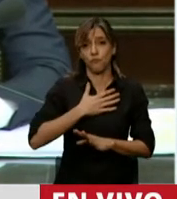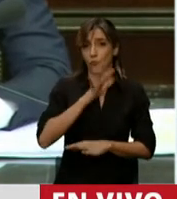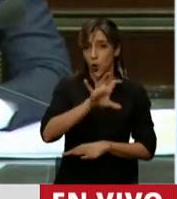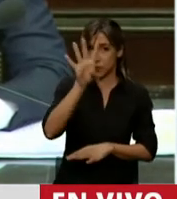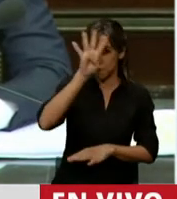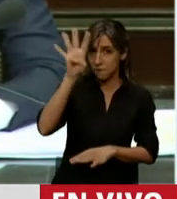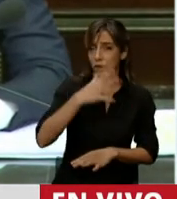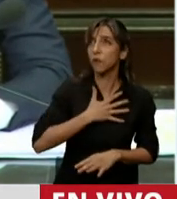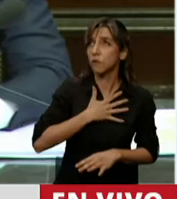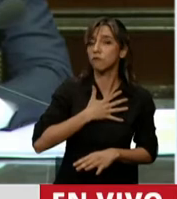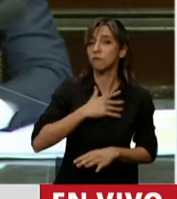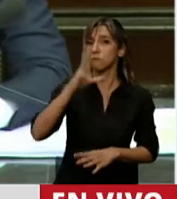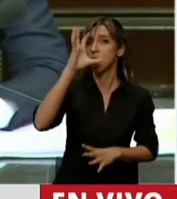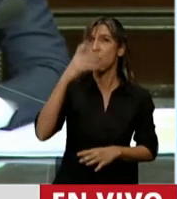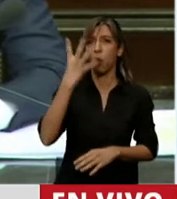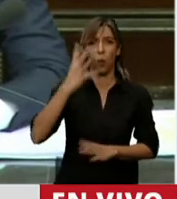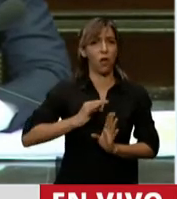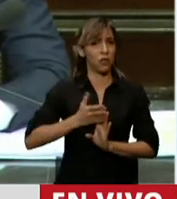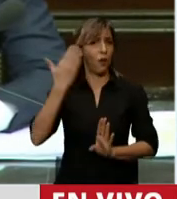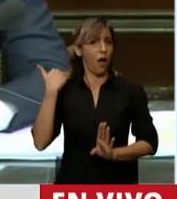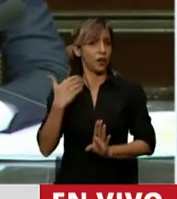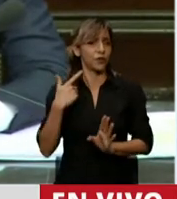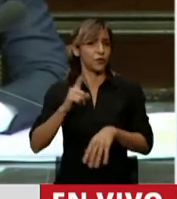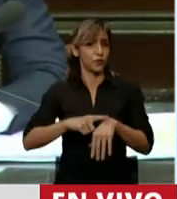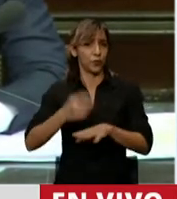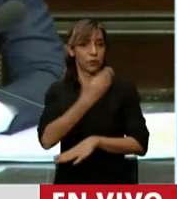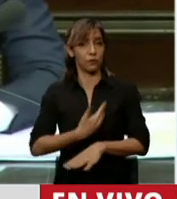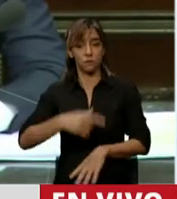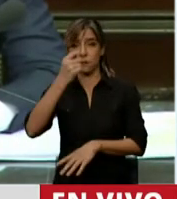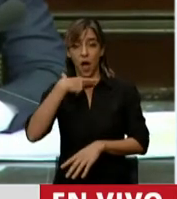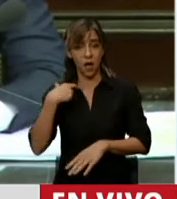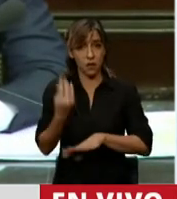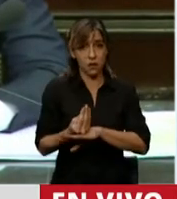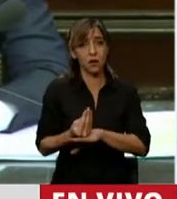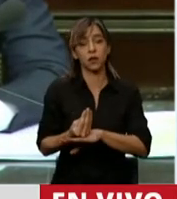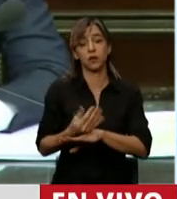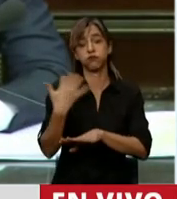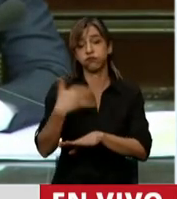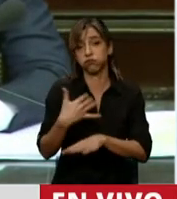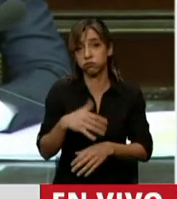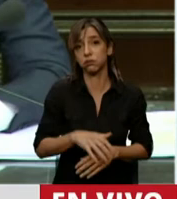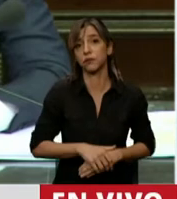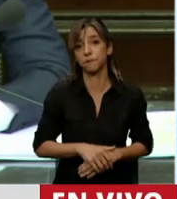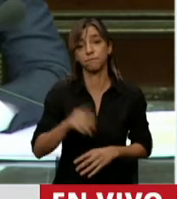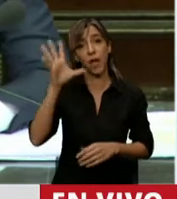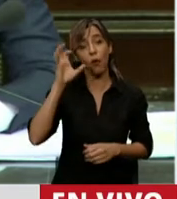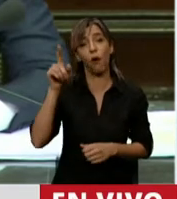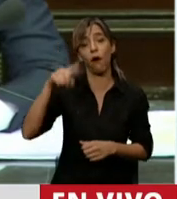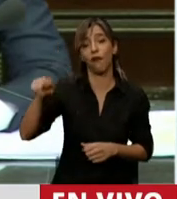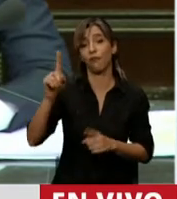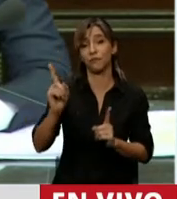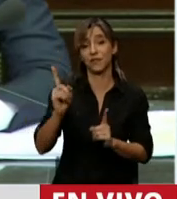ha pasado durante estos cuatro últimos años de macrismo todo eso que ellos decían en sus discursos.